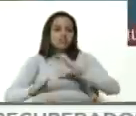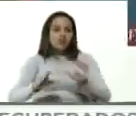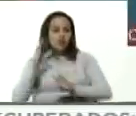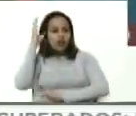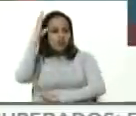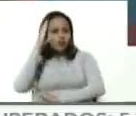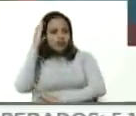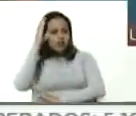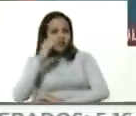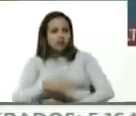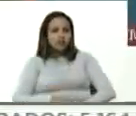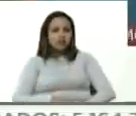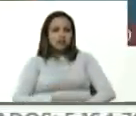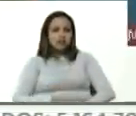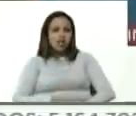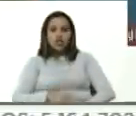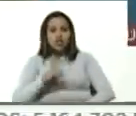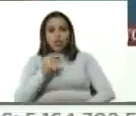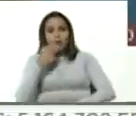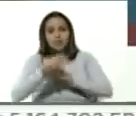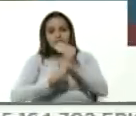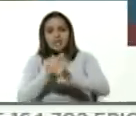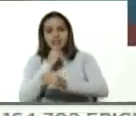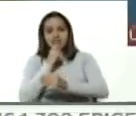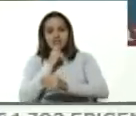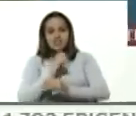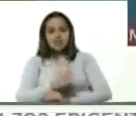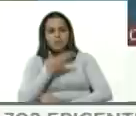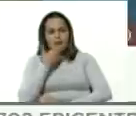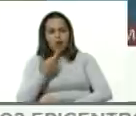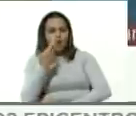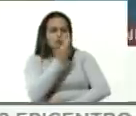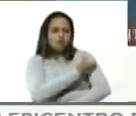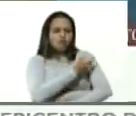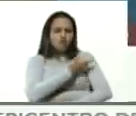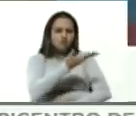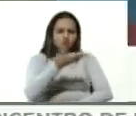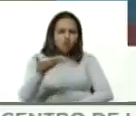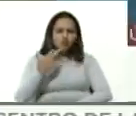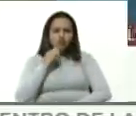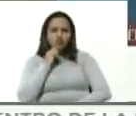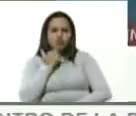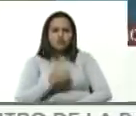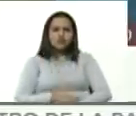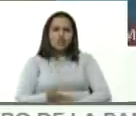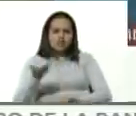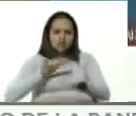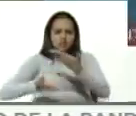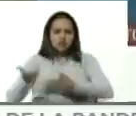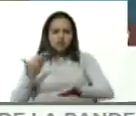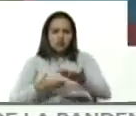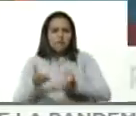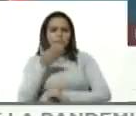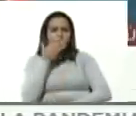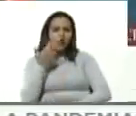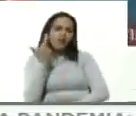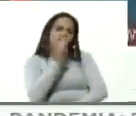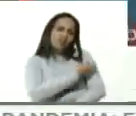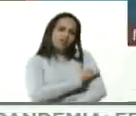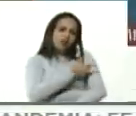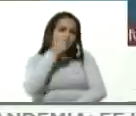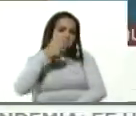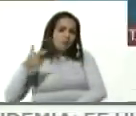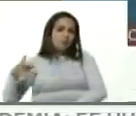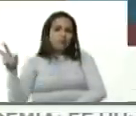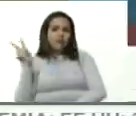no va a poner restricciones nunca de ese tipo y que con el sistema multilateral tendremos acceso a las mejores vacunas para el pueblo